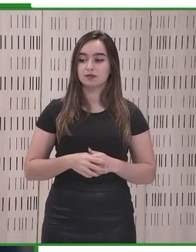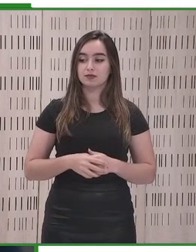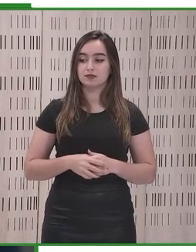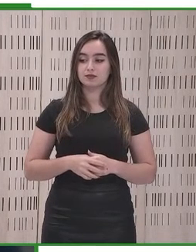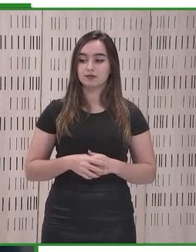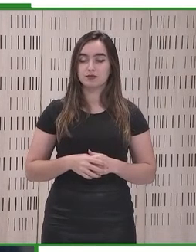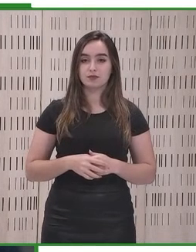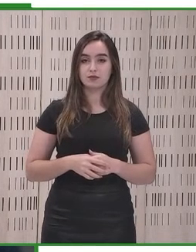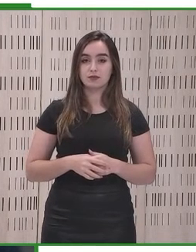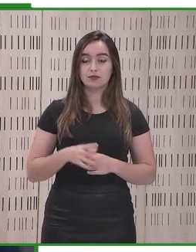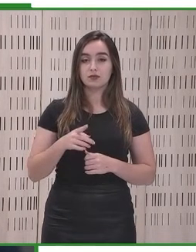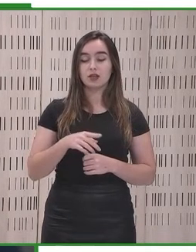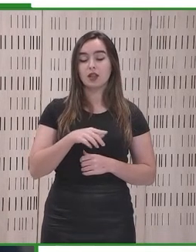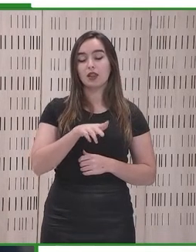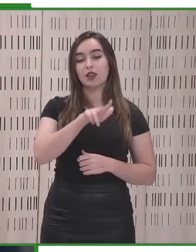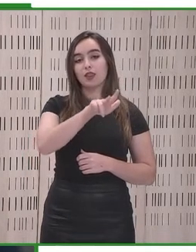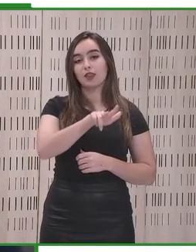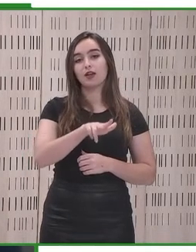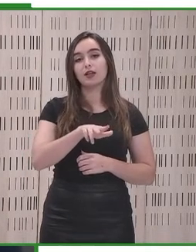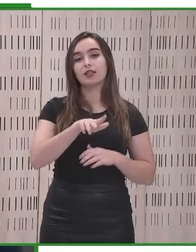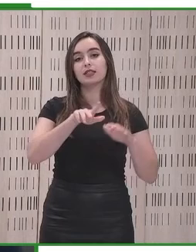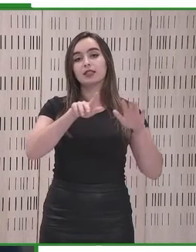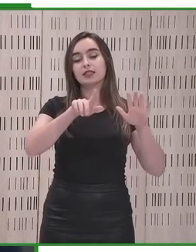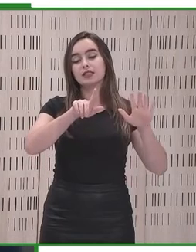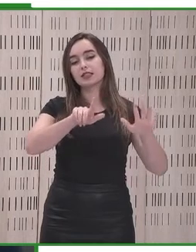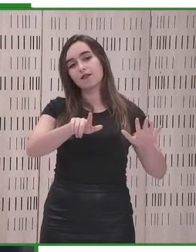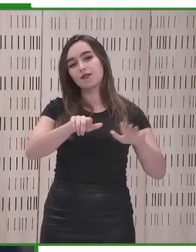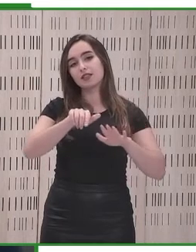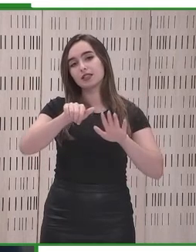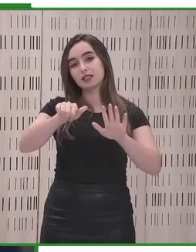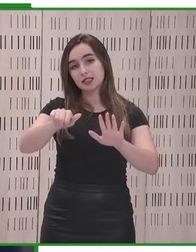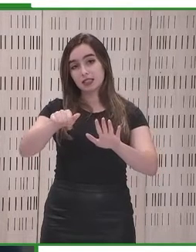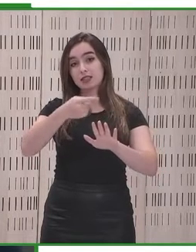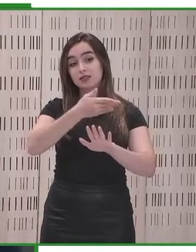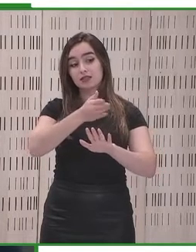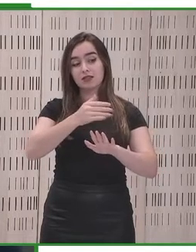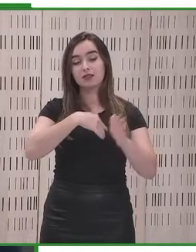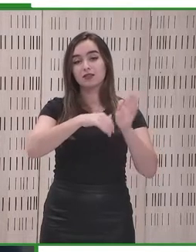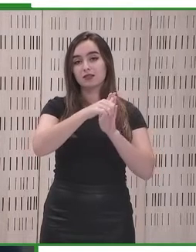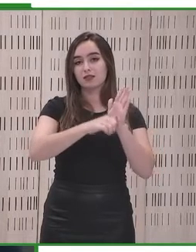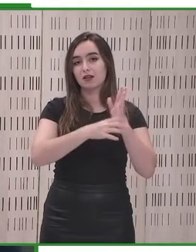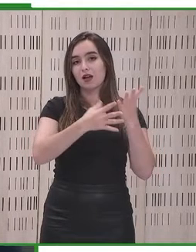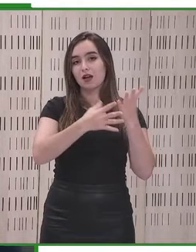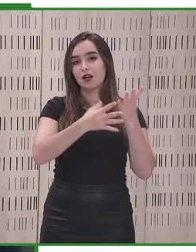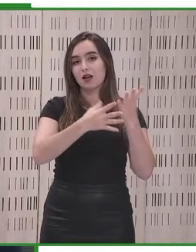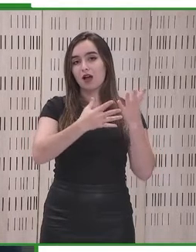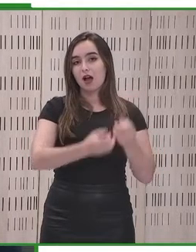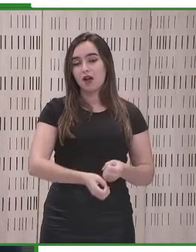tecnologías de comunicación e información son los siguientes.